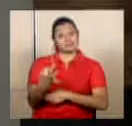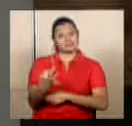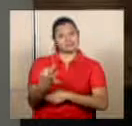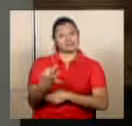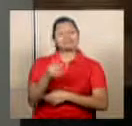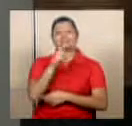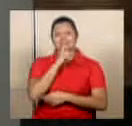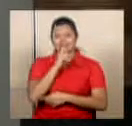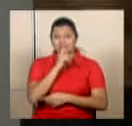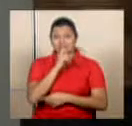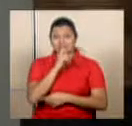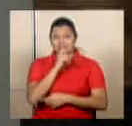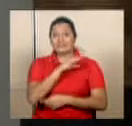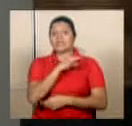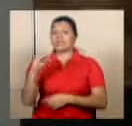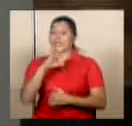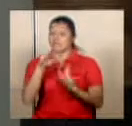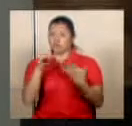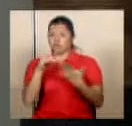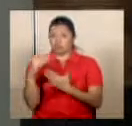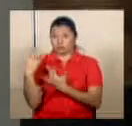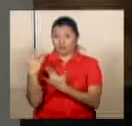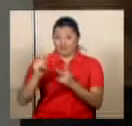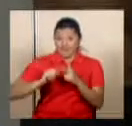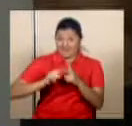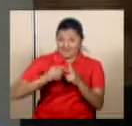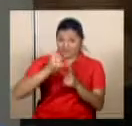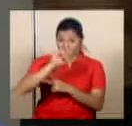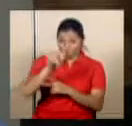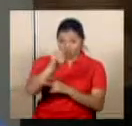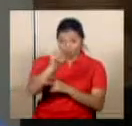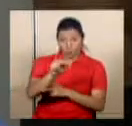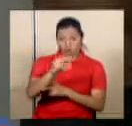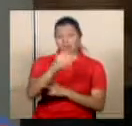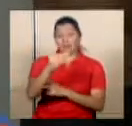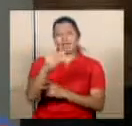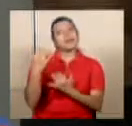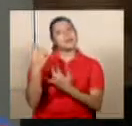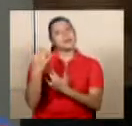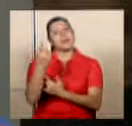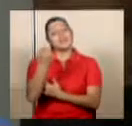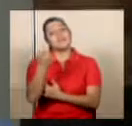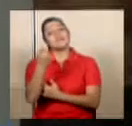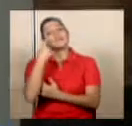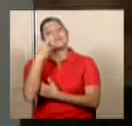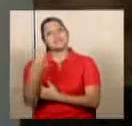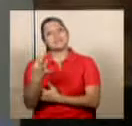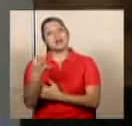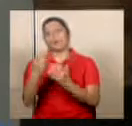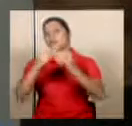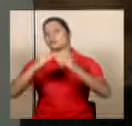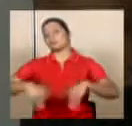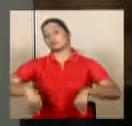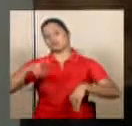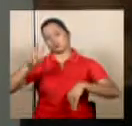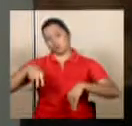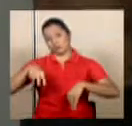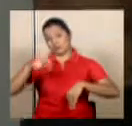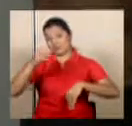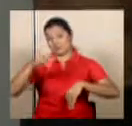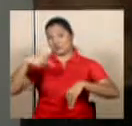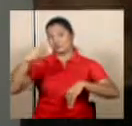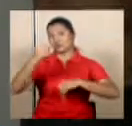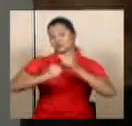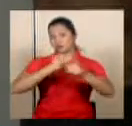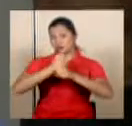ministro de Hacienda aquí a inicios de junio en su primera visita al Parlamento que el déficit fiscal iba a caer para el 2015 y